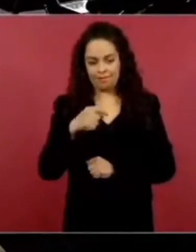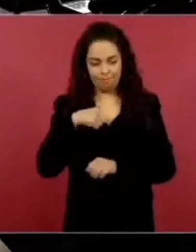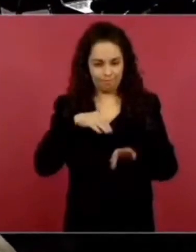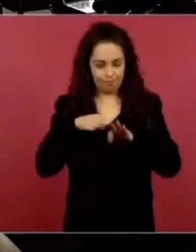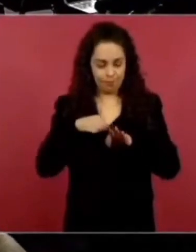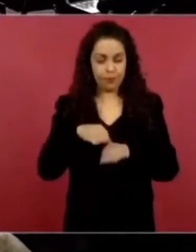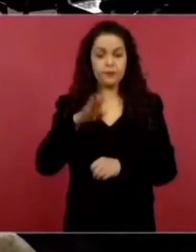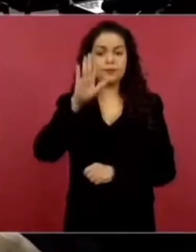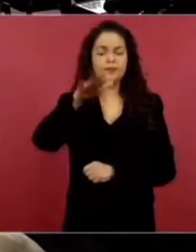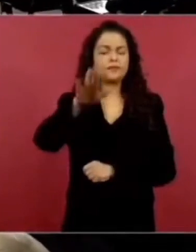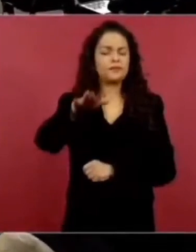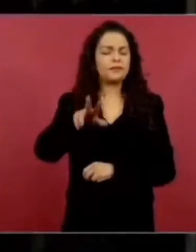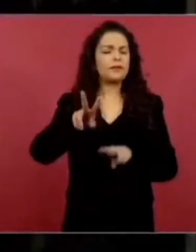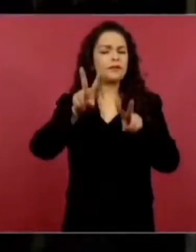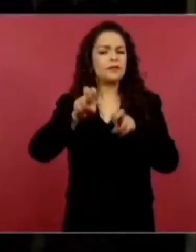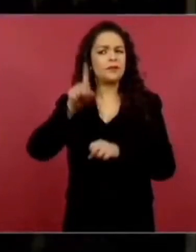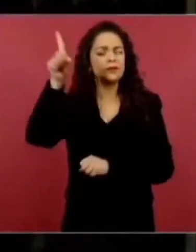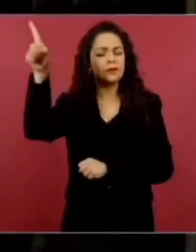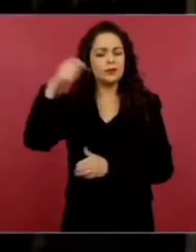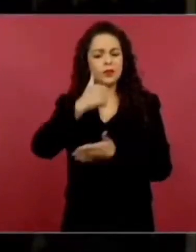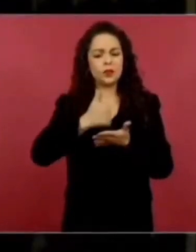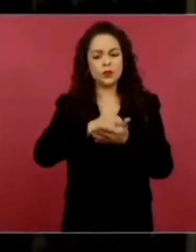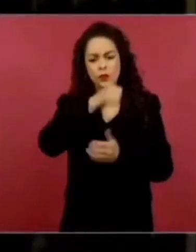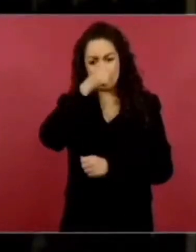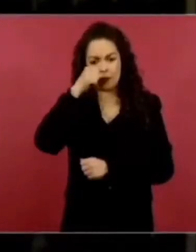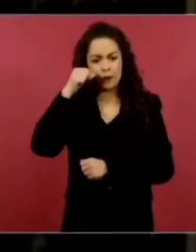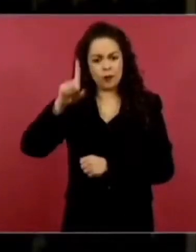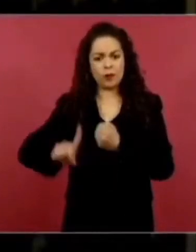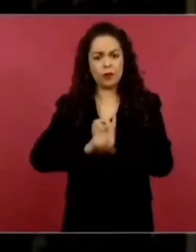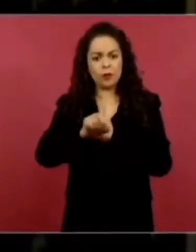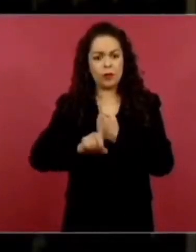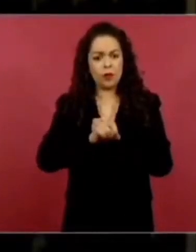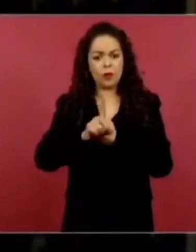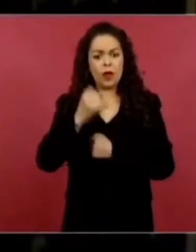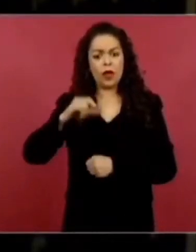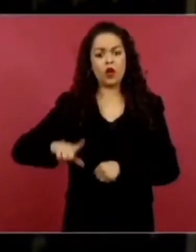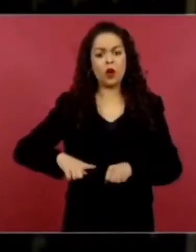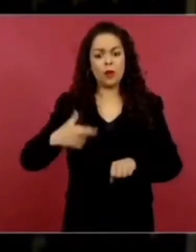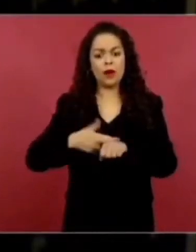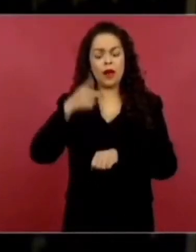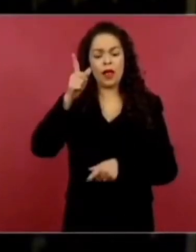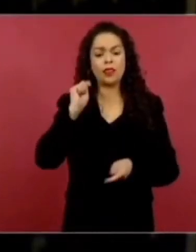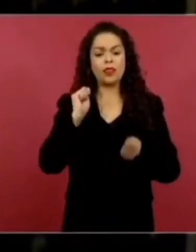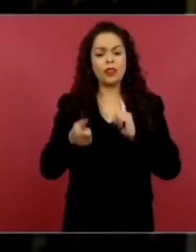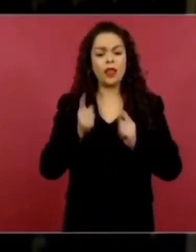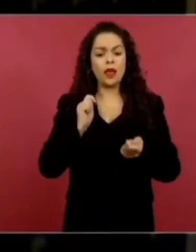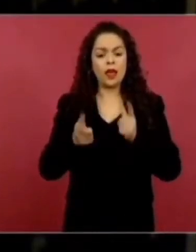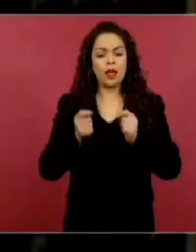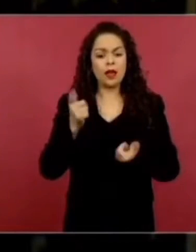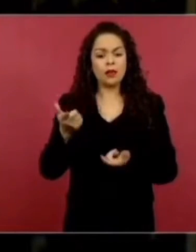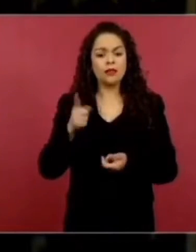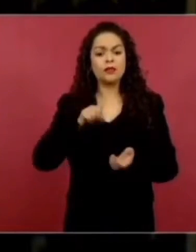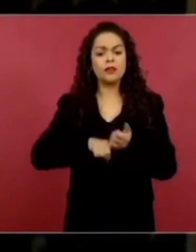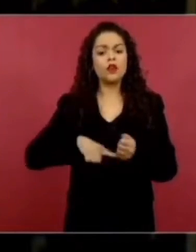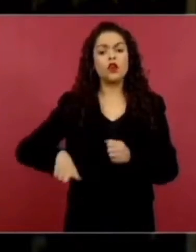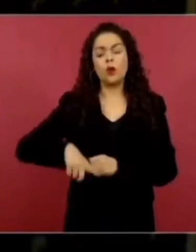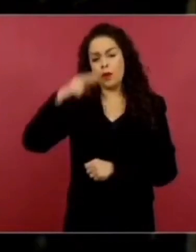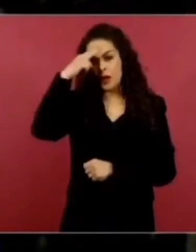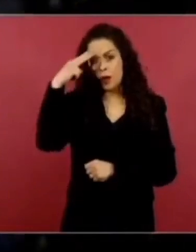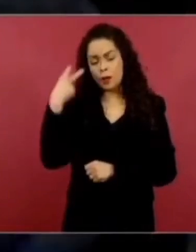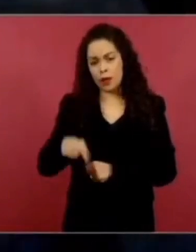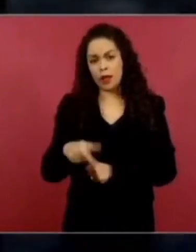hay en Ciudad Juárez y con el gobernador de Texas, además de la nota diplomática, ¿qué otras secciones tomará el gobierno